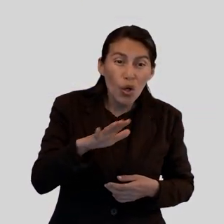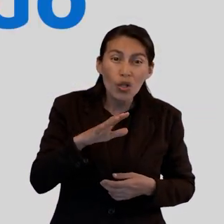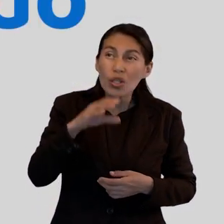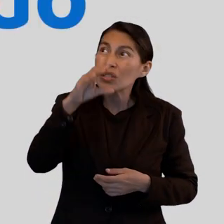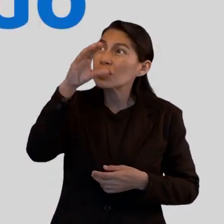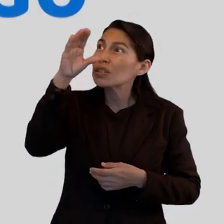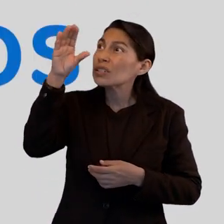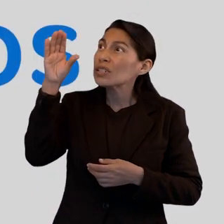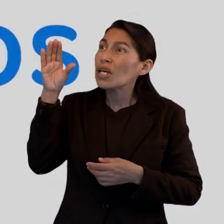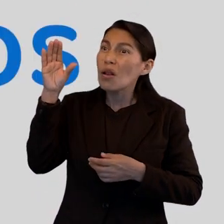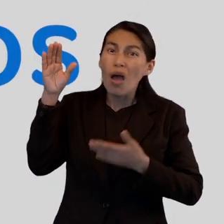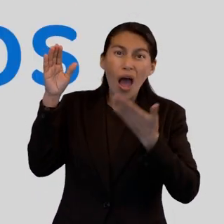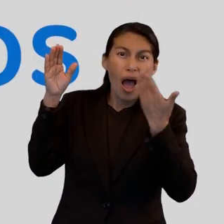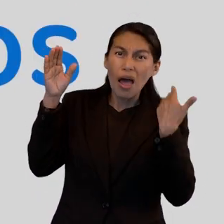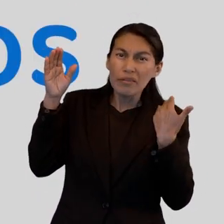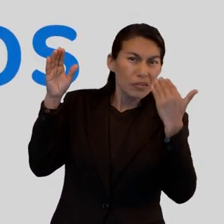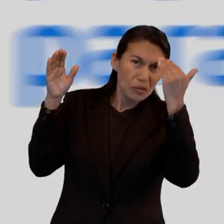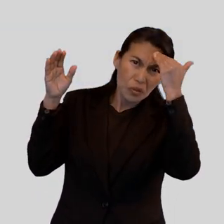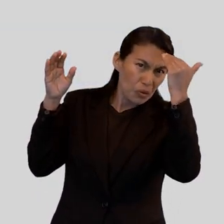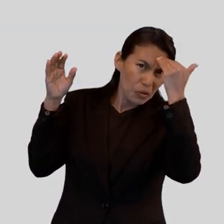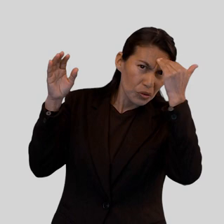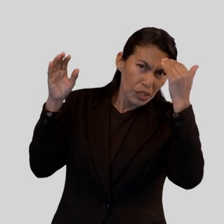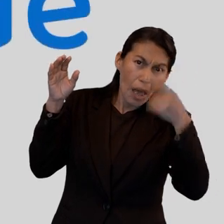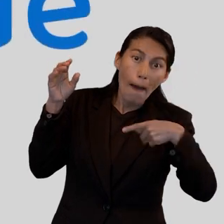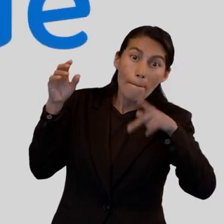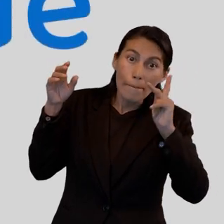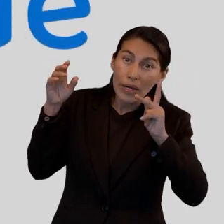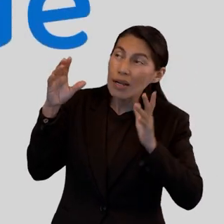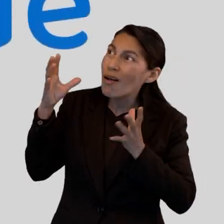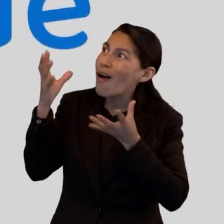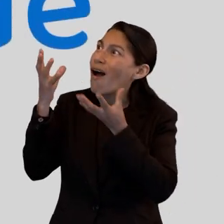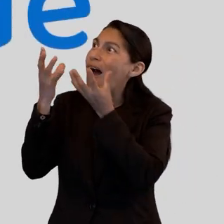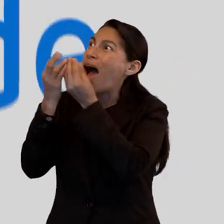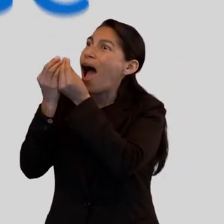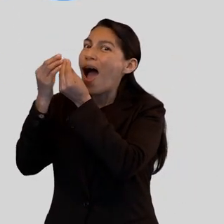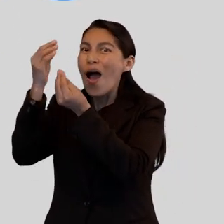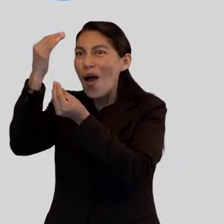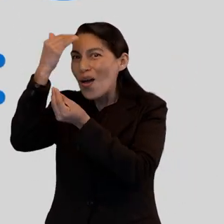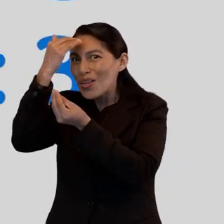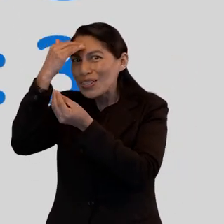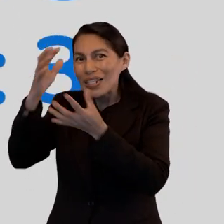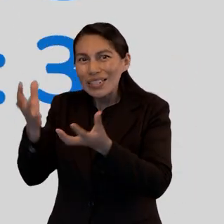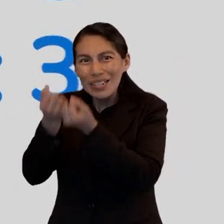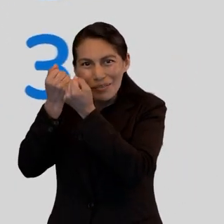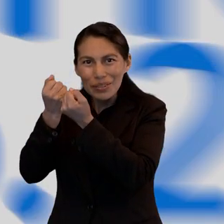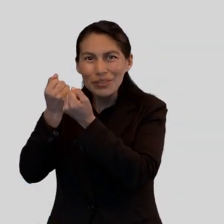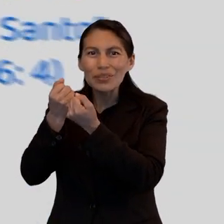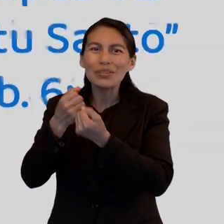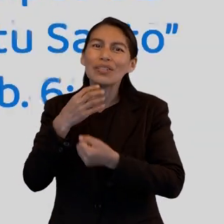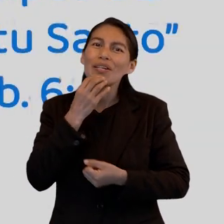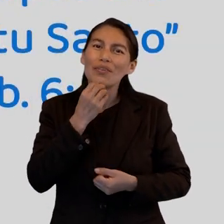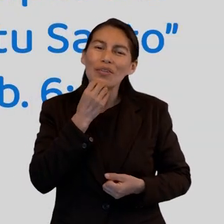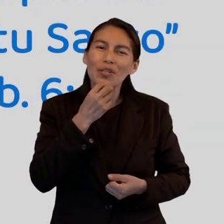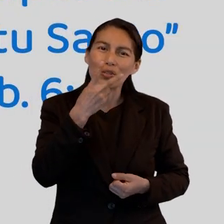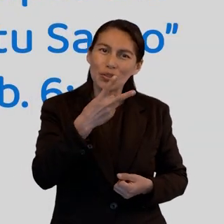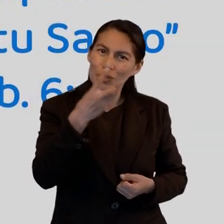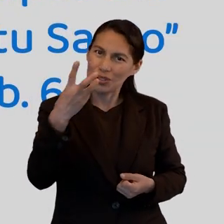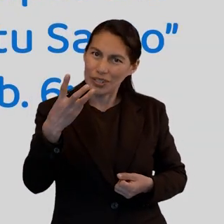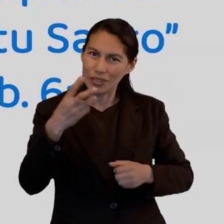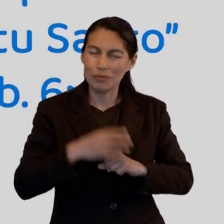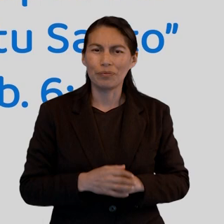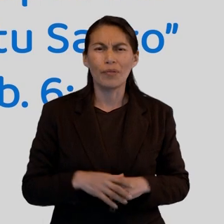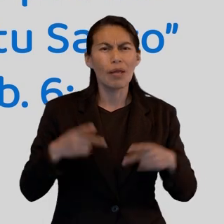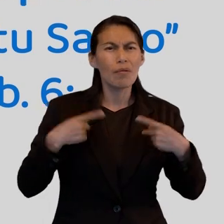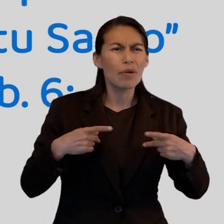previamente desconocido para ellos, a saber, una salvación tan grande. Hebreos 2.3 Los cristianos fueron